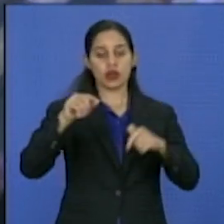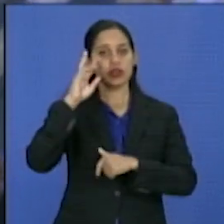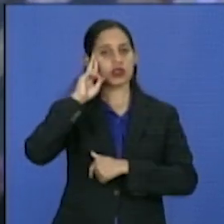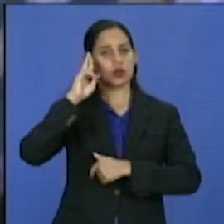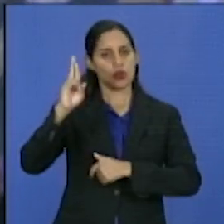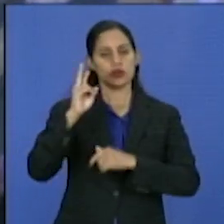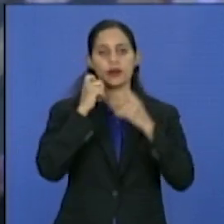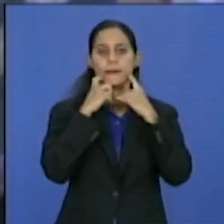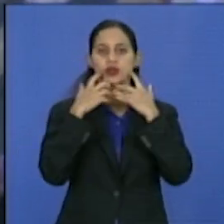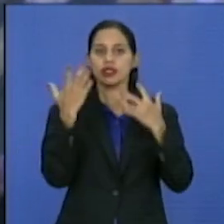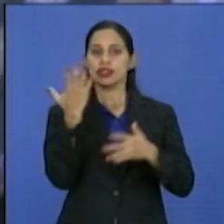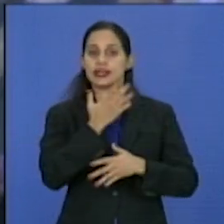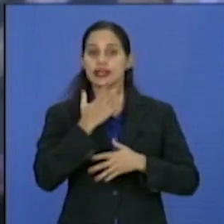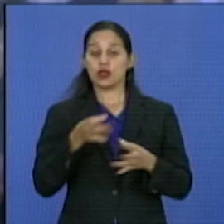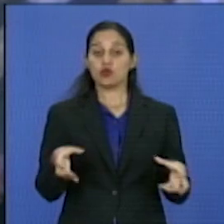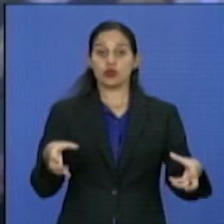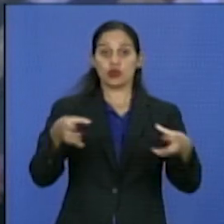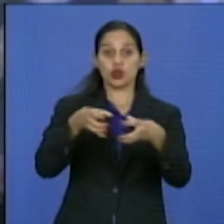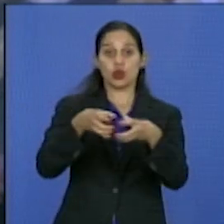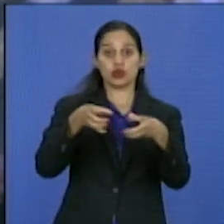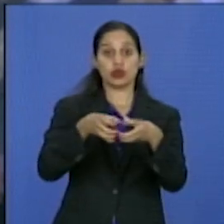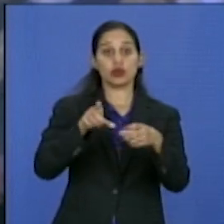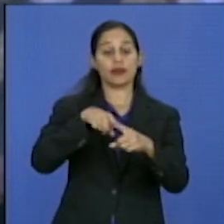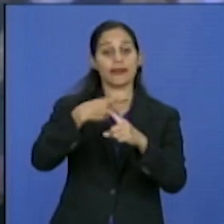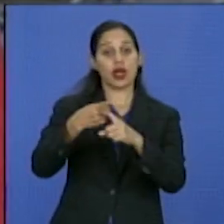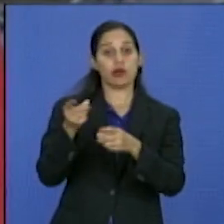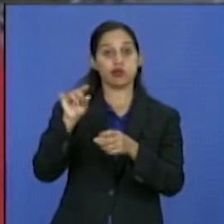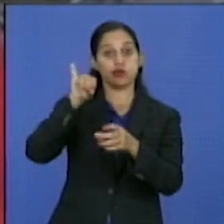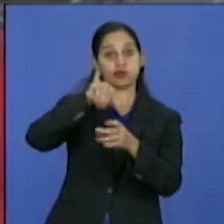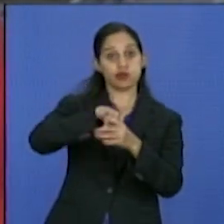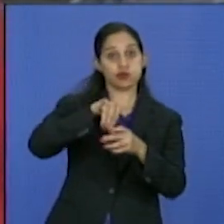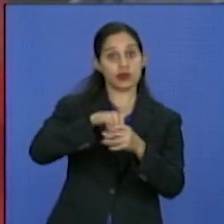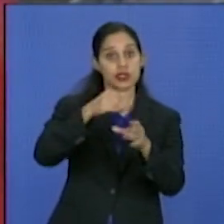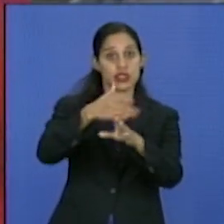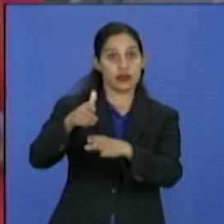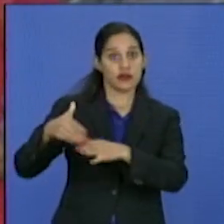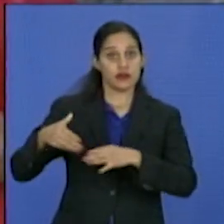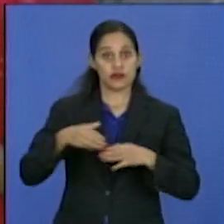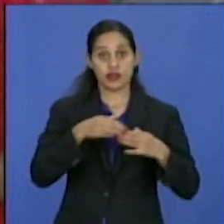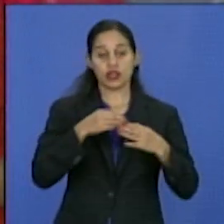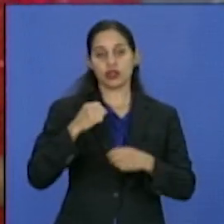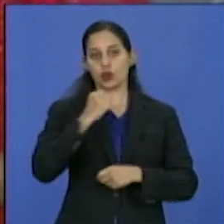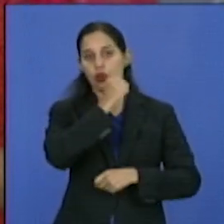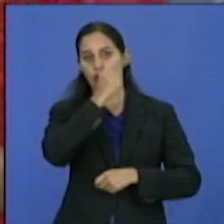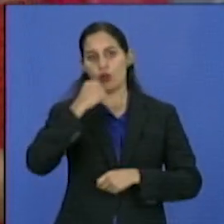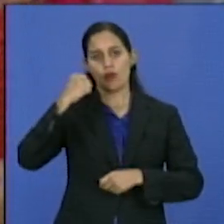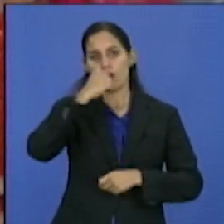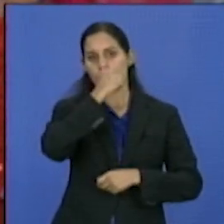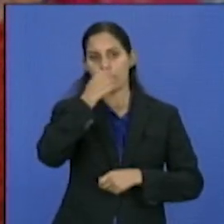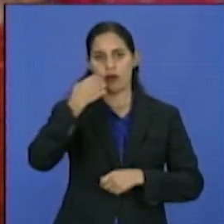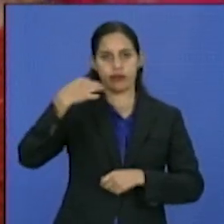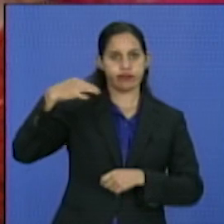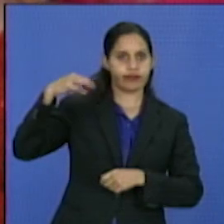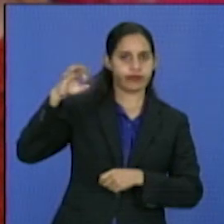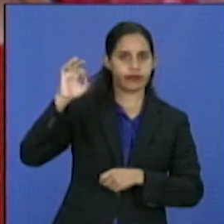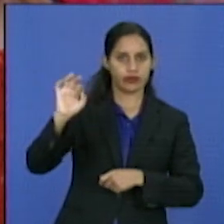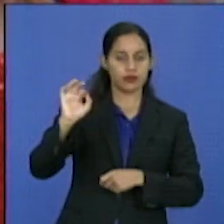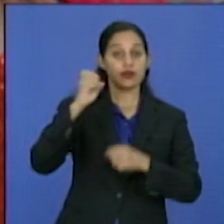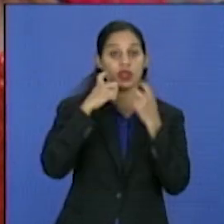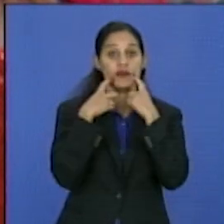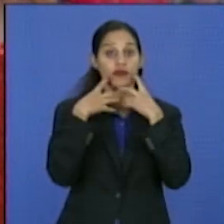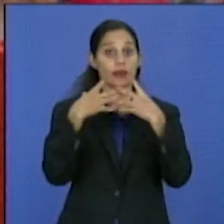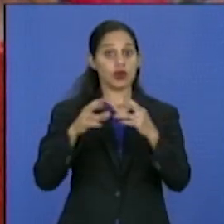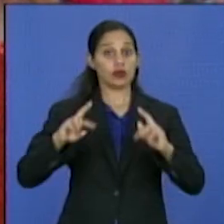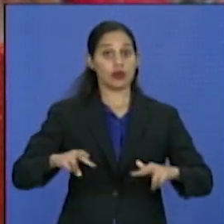Puccini con un concierto que incluyó una selección de áreas y escenas de sus óperas más famosas. Una ocasión para volver a